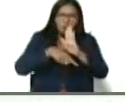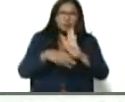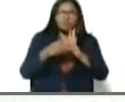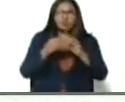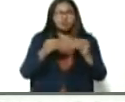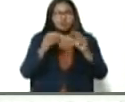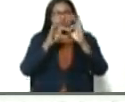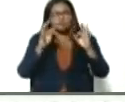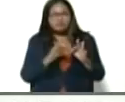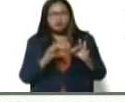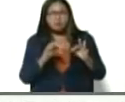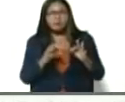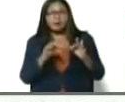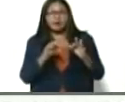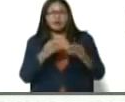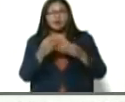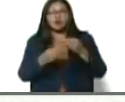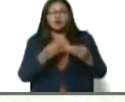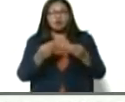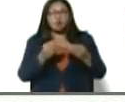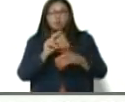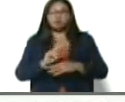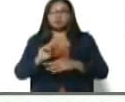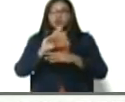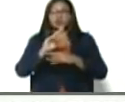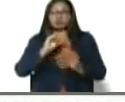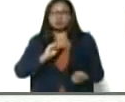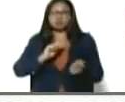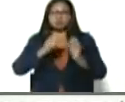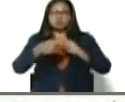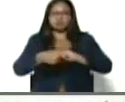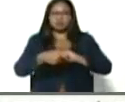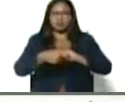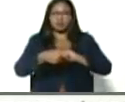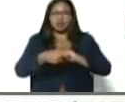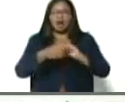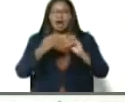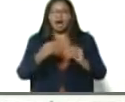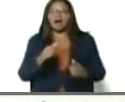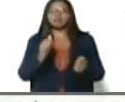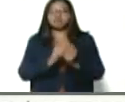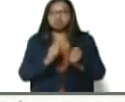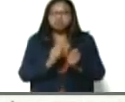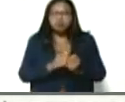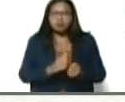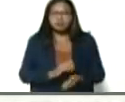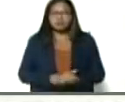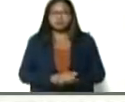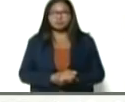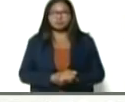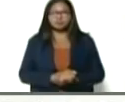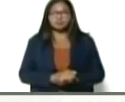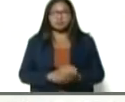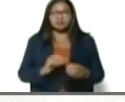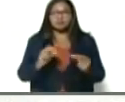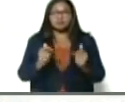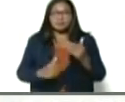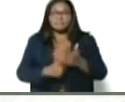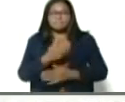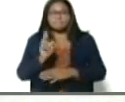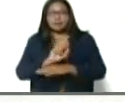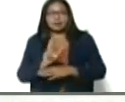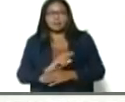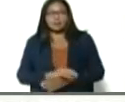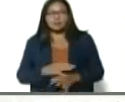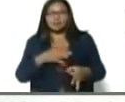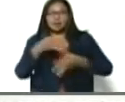fósforo y potasio líquido, y fue transformado a sólido, de forma tal que su eficiencia es mucho mayor. Y